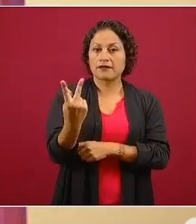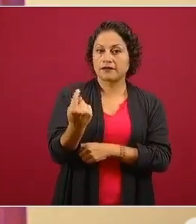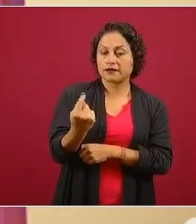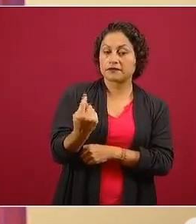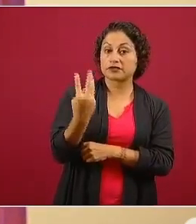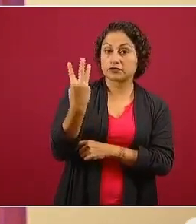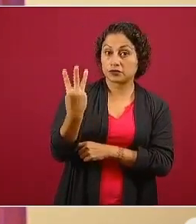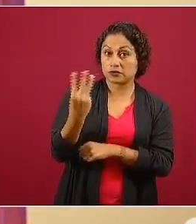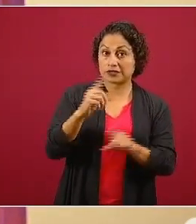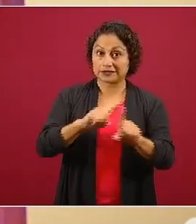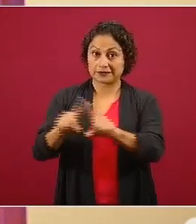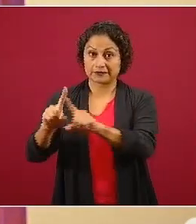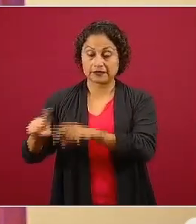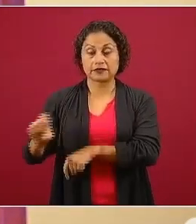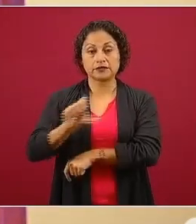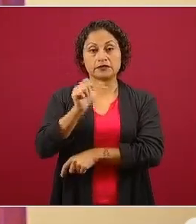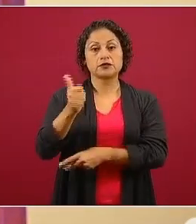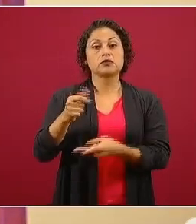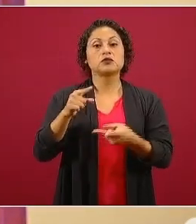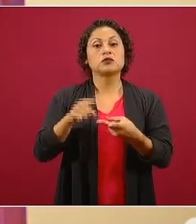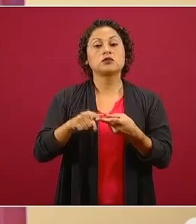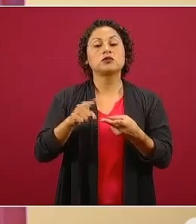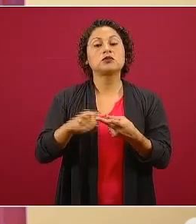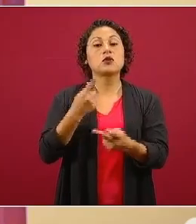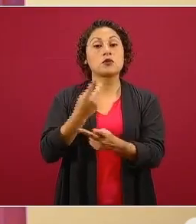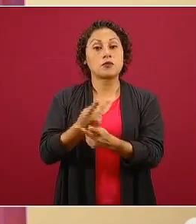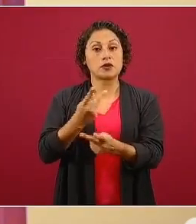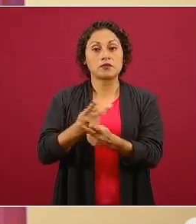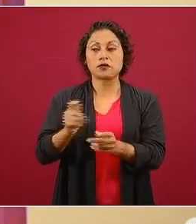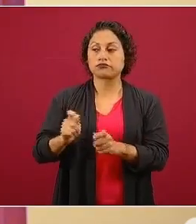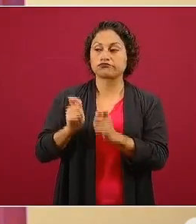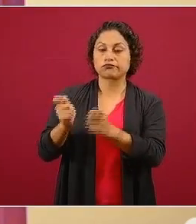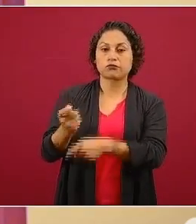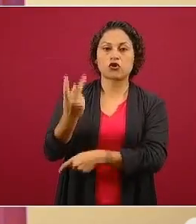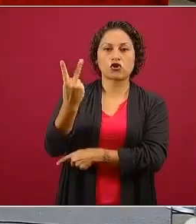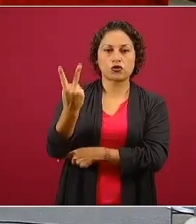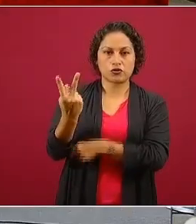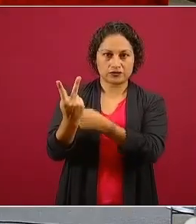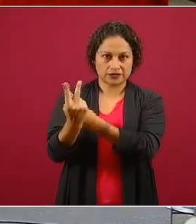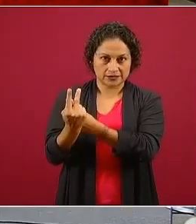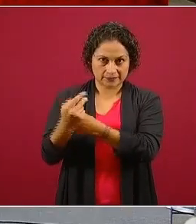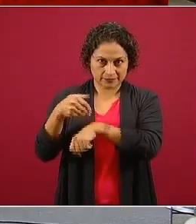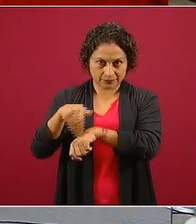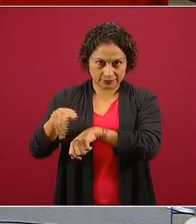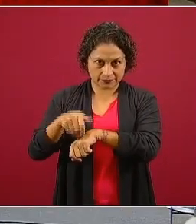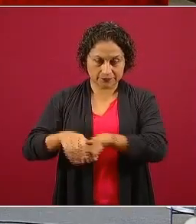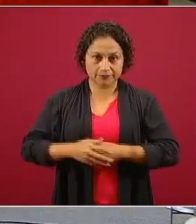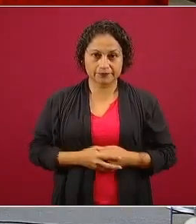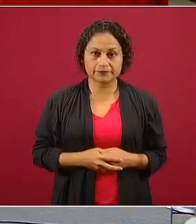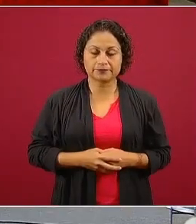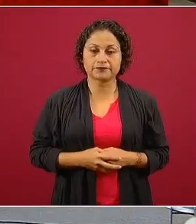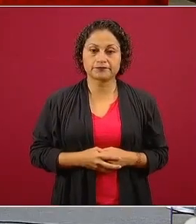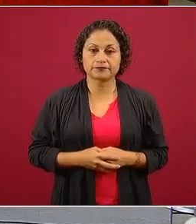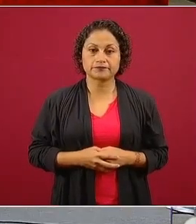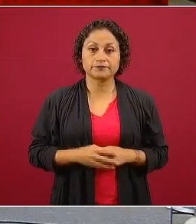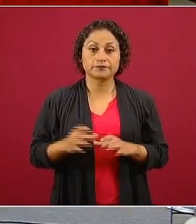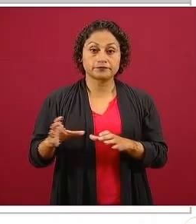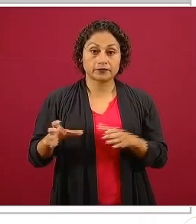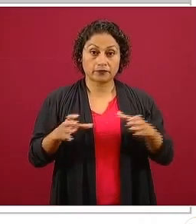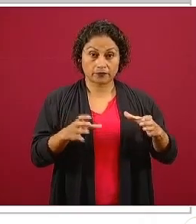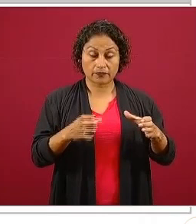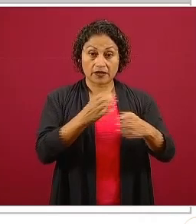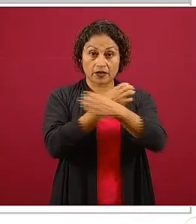superior dos canales. Dentro de educación básica,